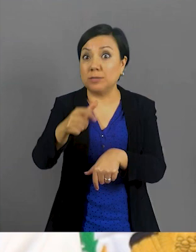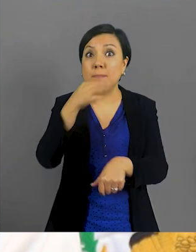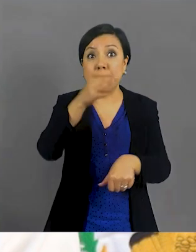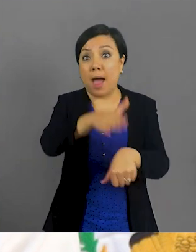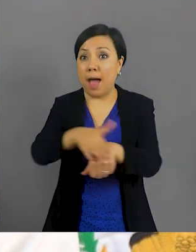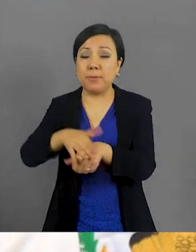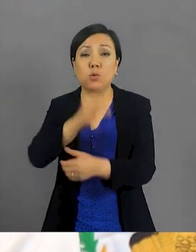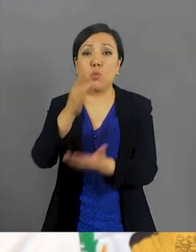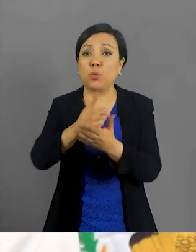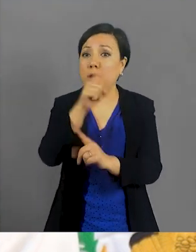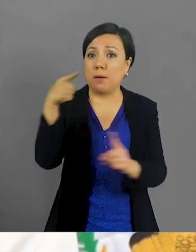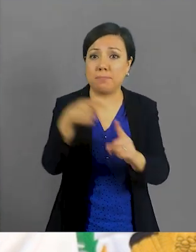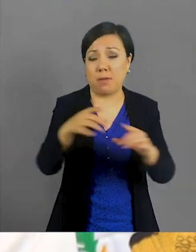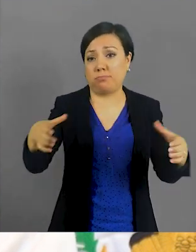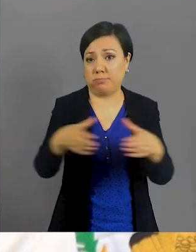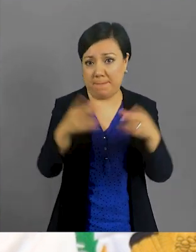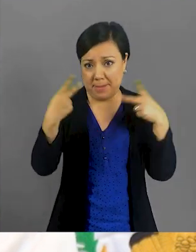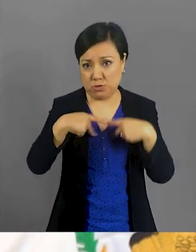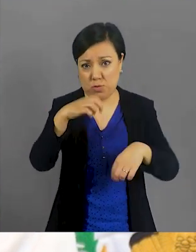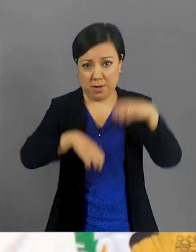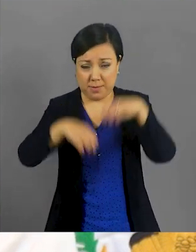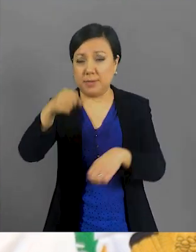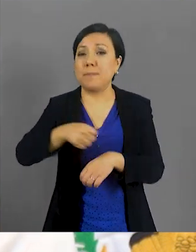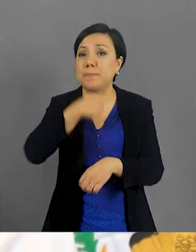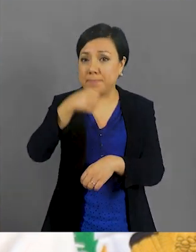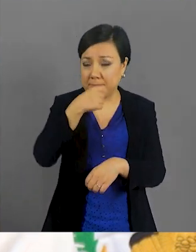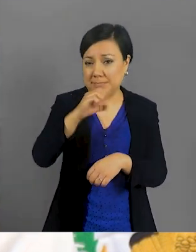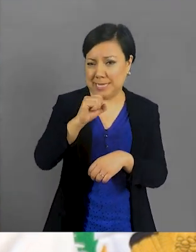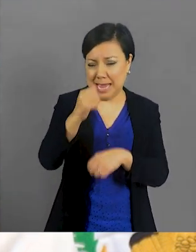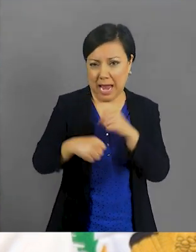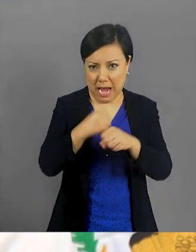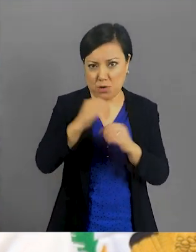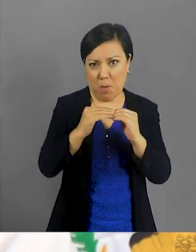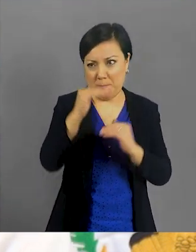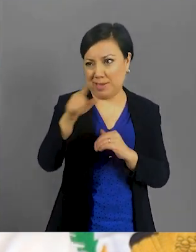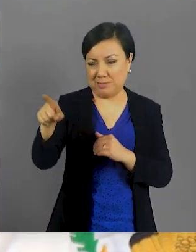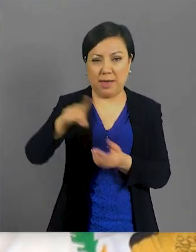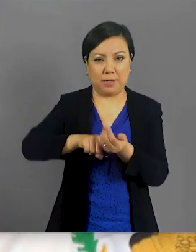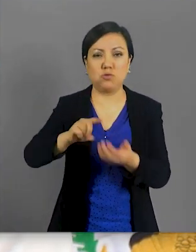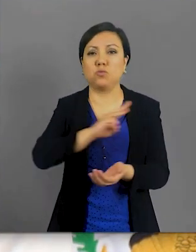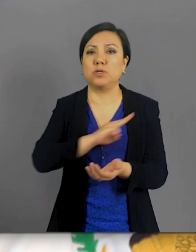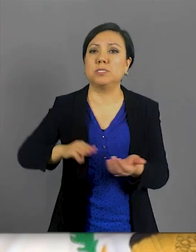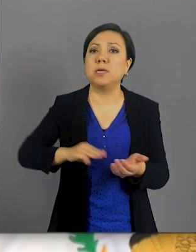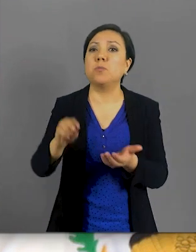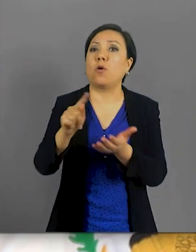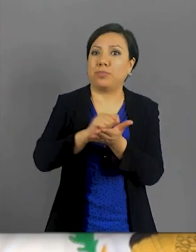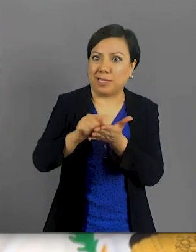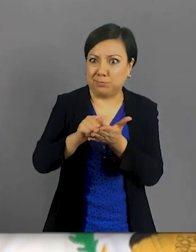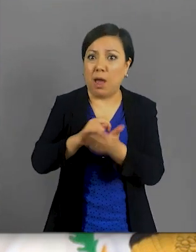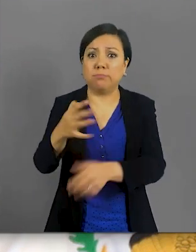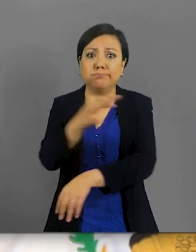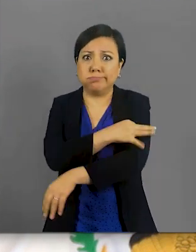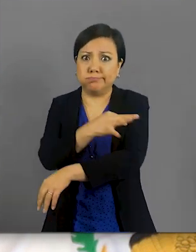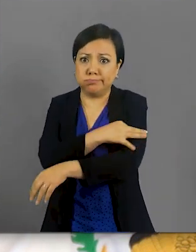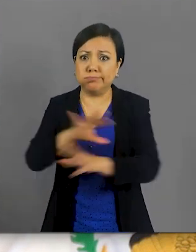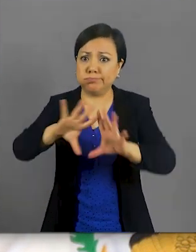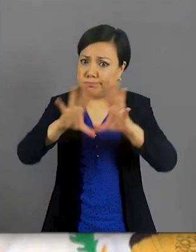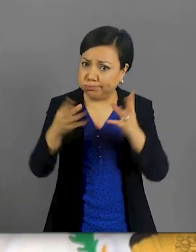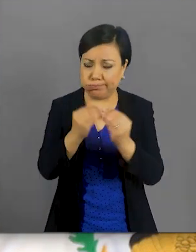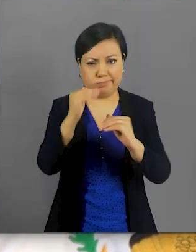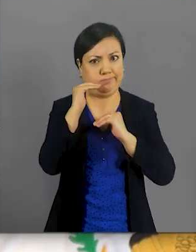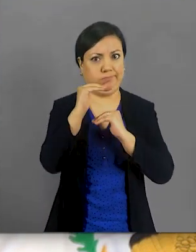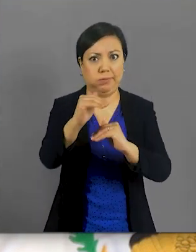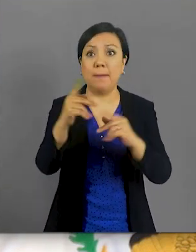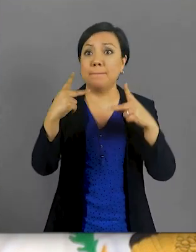localidad. La convocatoria solo está dirigida a los adultos mayores de 60 años residentes de Tequisquiapan y las dosis están estrictamente